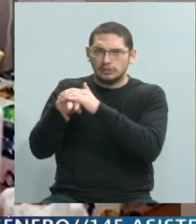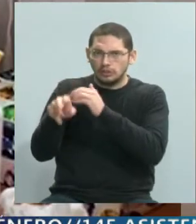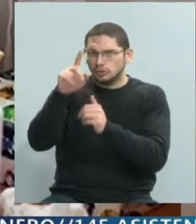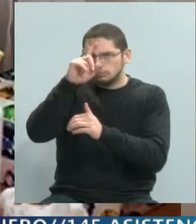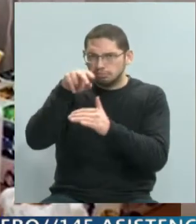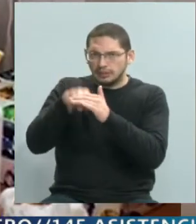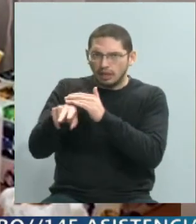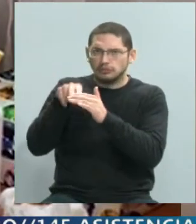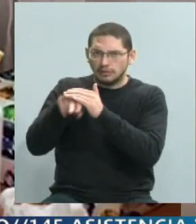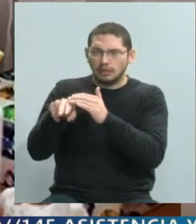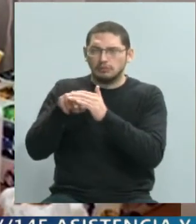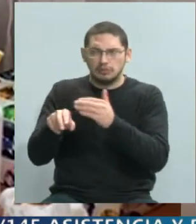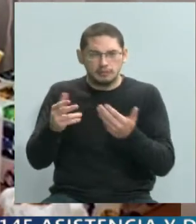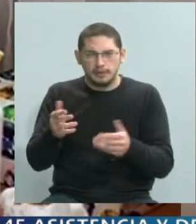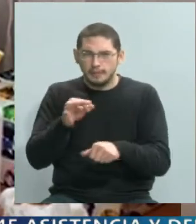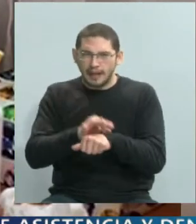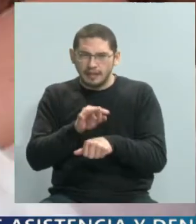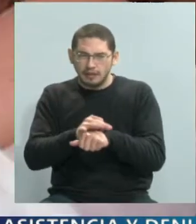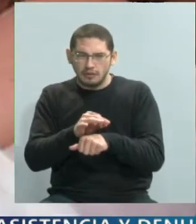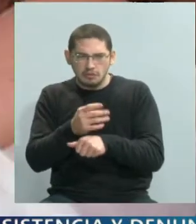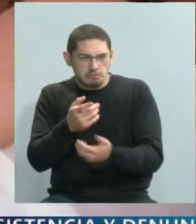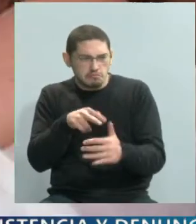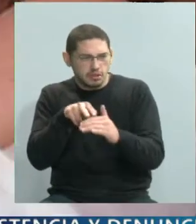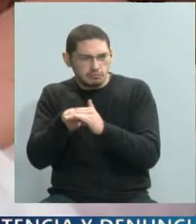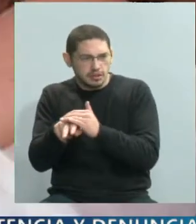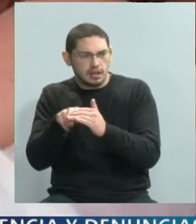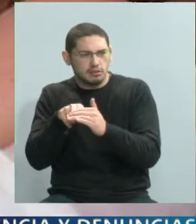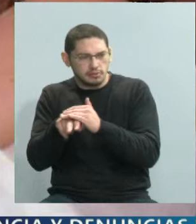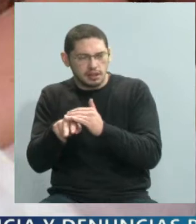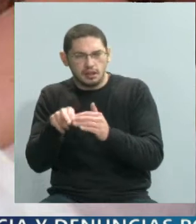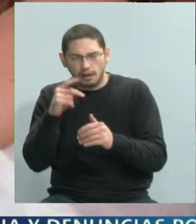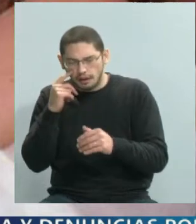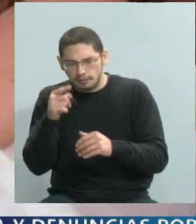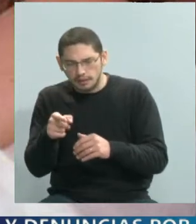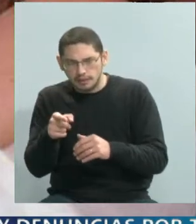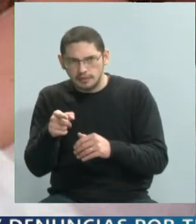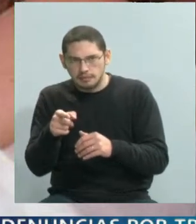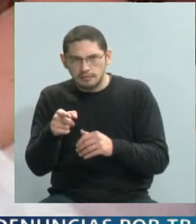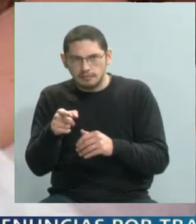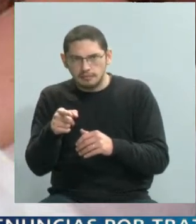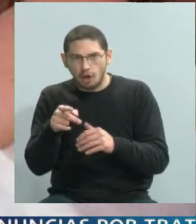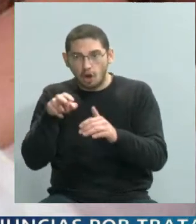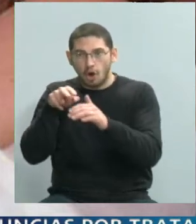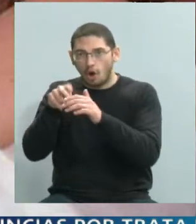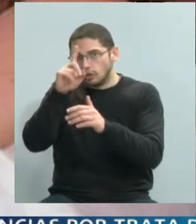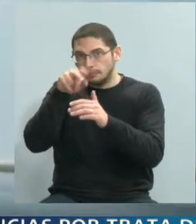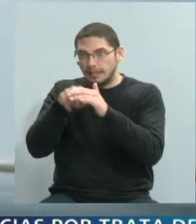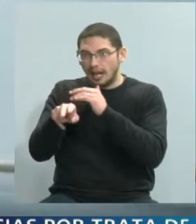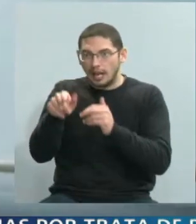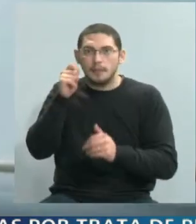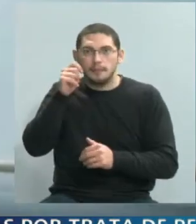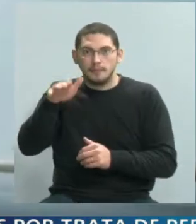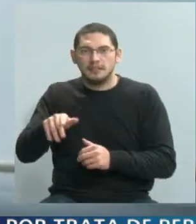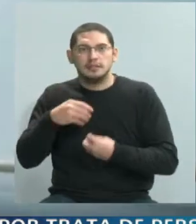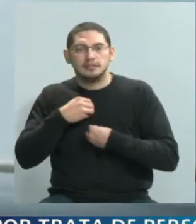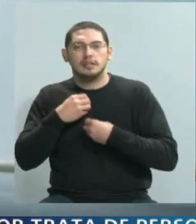pero que los médicos ven que suelen estar mejor mientras están internados, mientras están